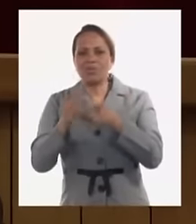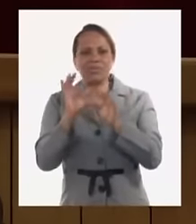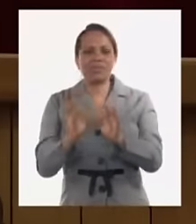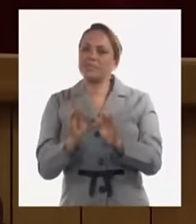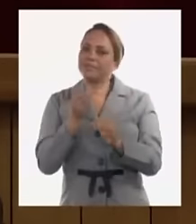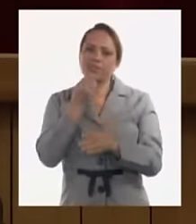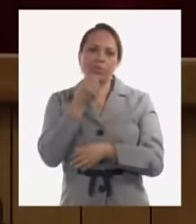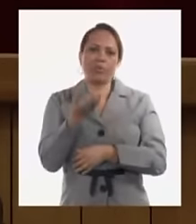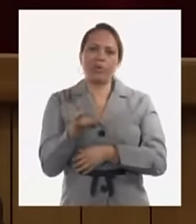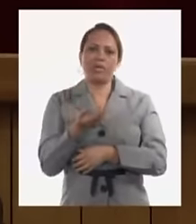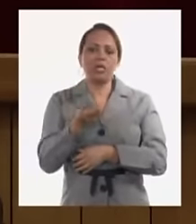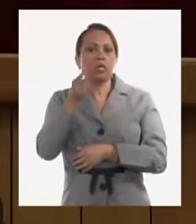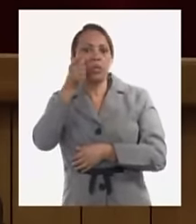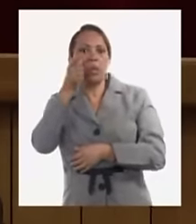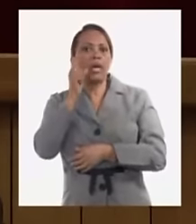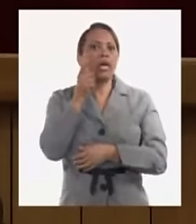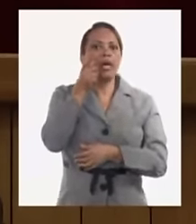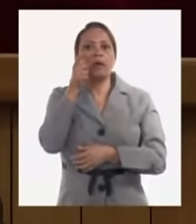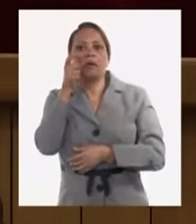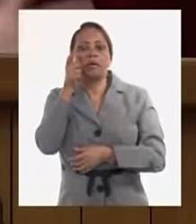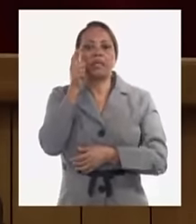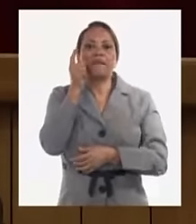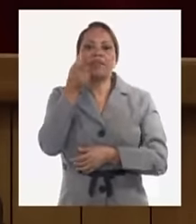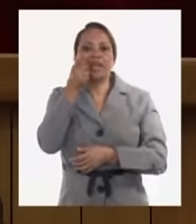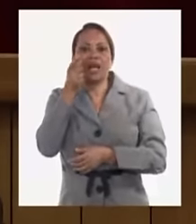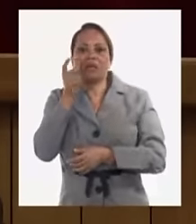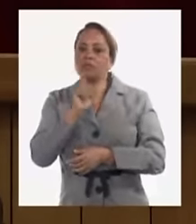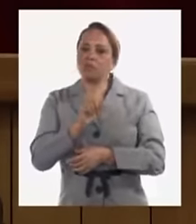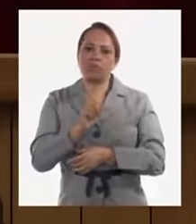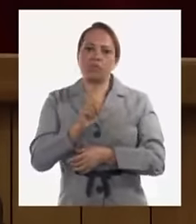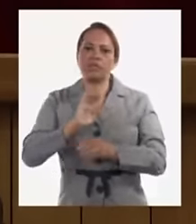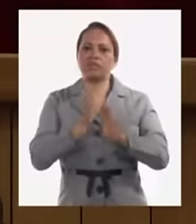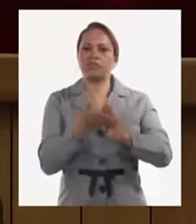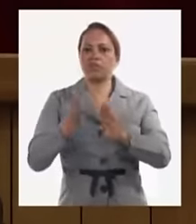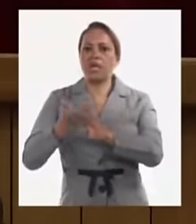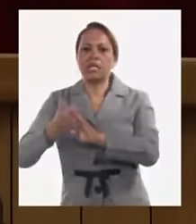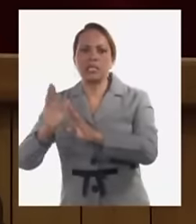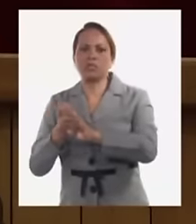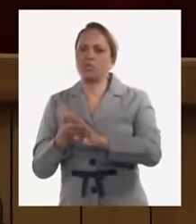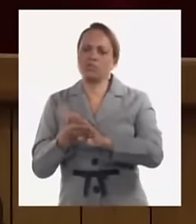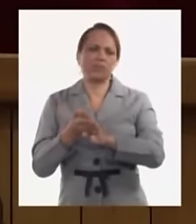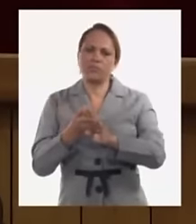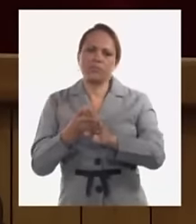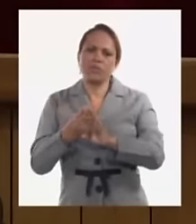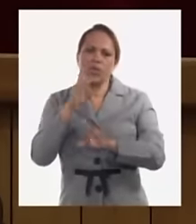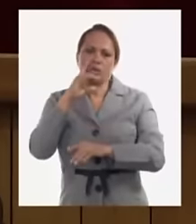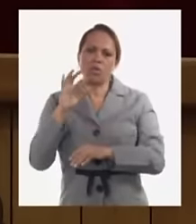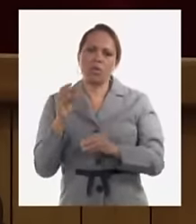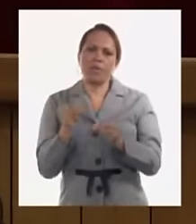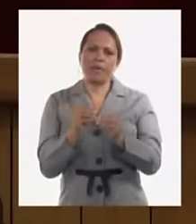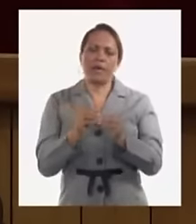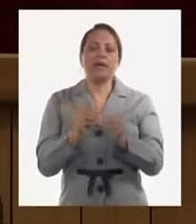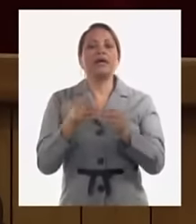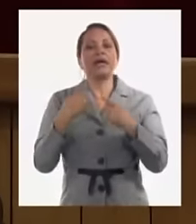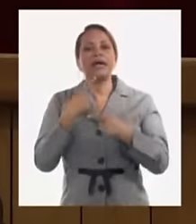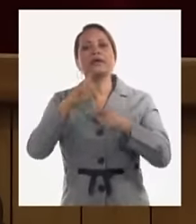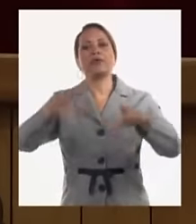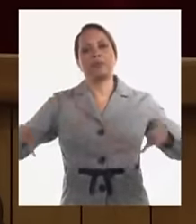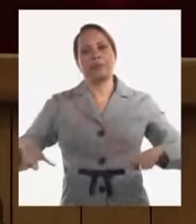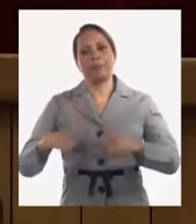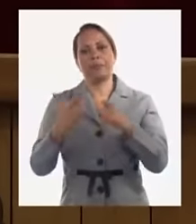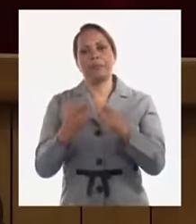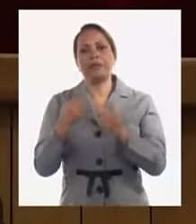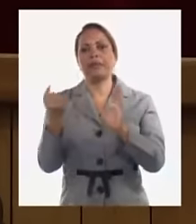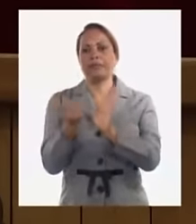cacería de bruja no es el estilo del gobierno no se trata de sancionar por sancionar sino que realmente se logre cumplir lo que está